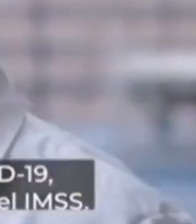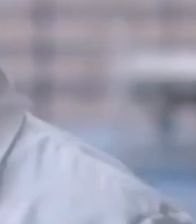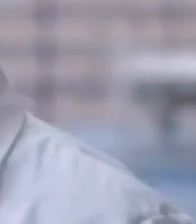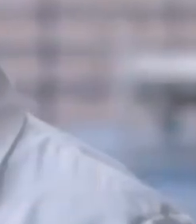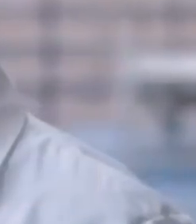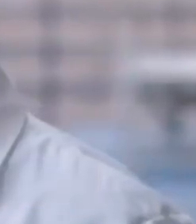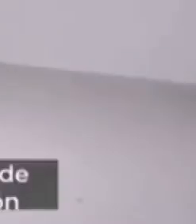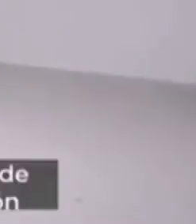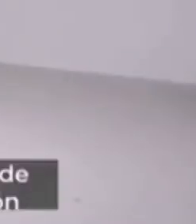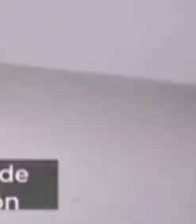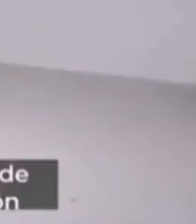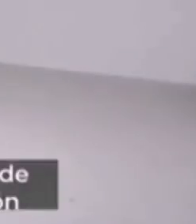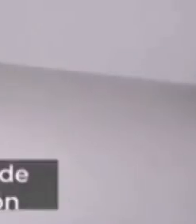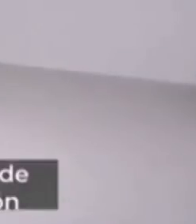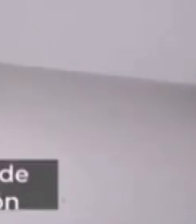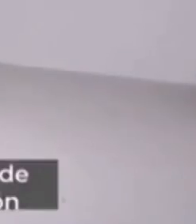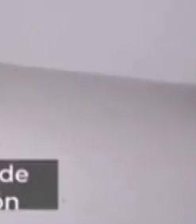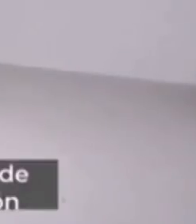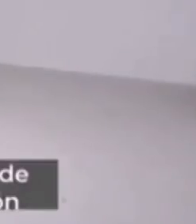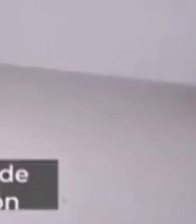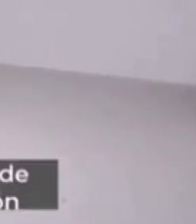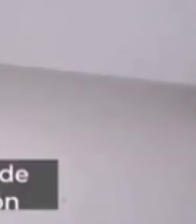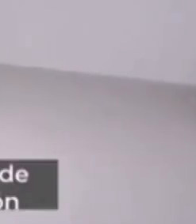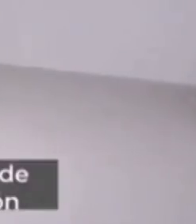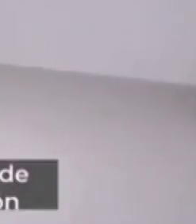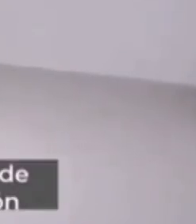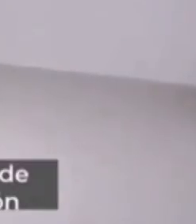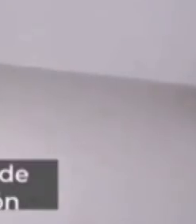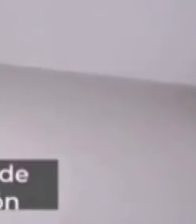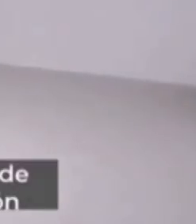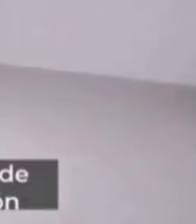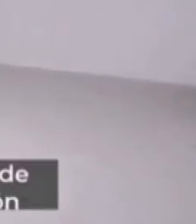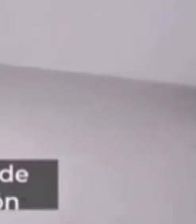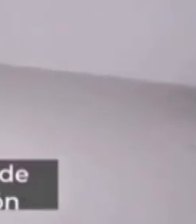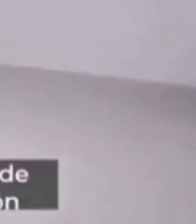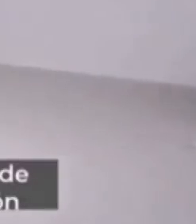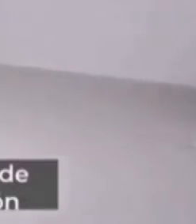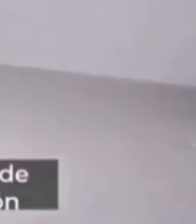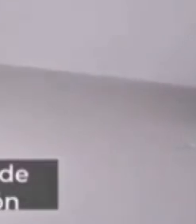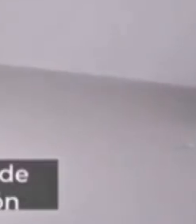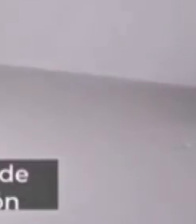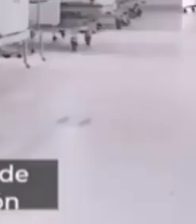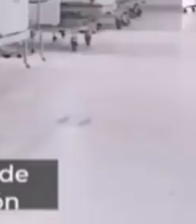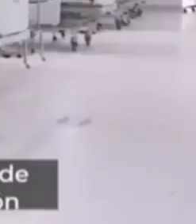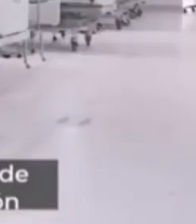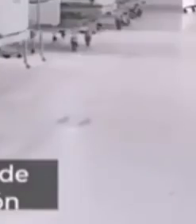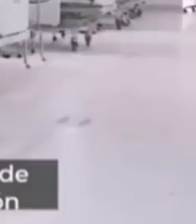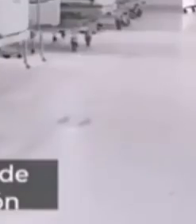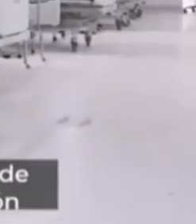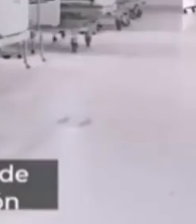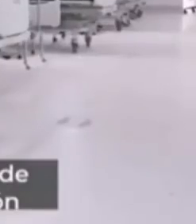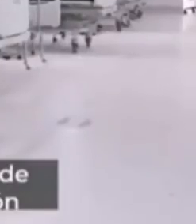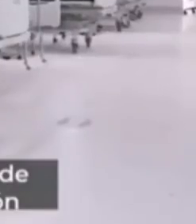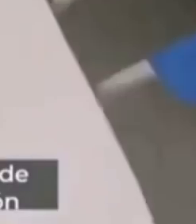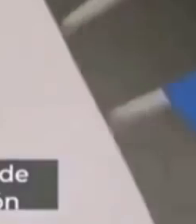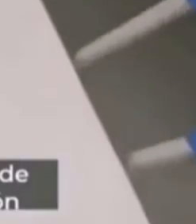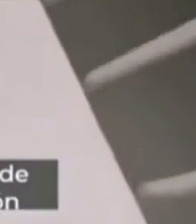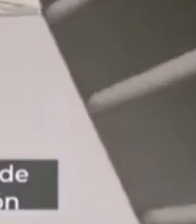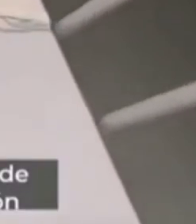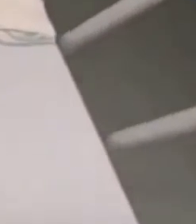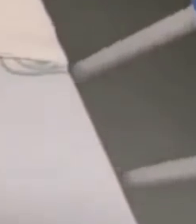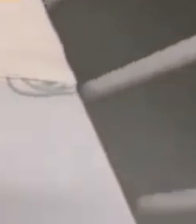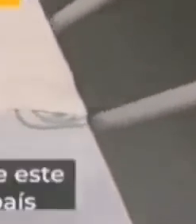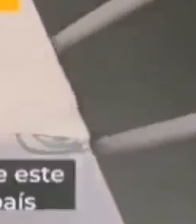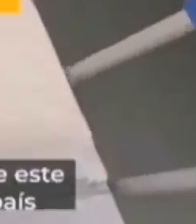desarrollado por el IMSS, estas unidades tienen una superficie interior de 720 metros cuadrados, 38 camas en el área de